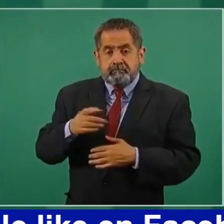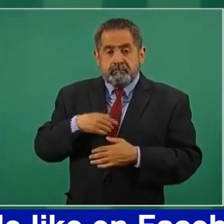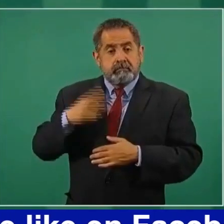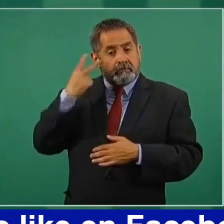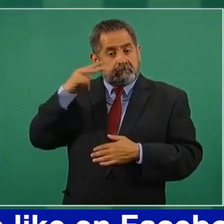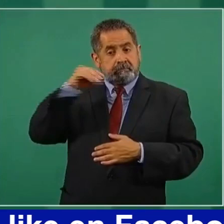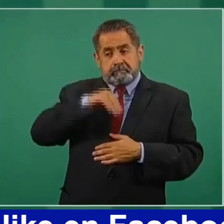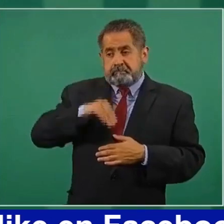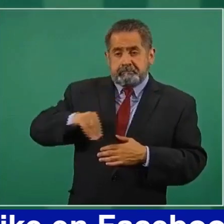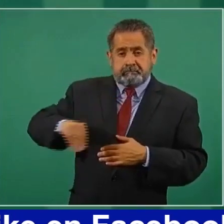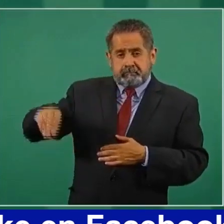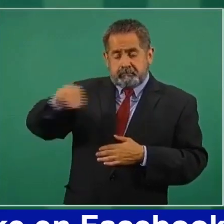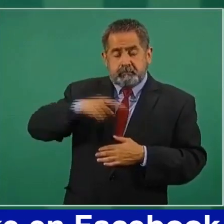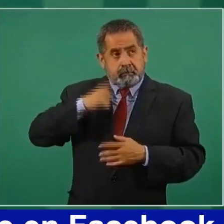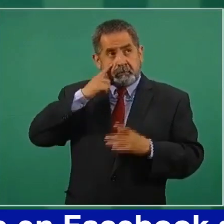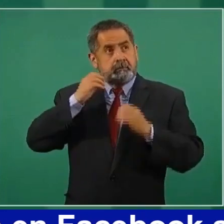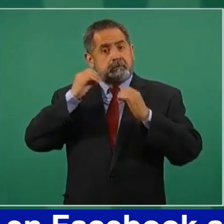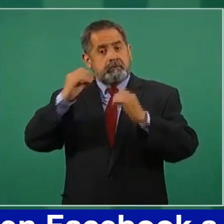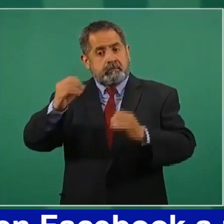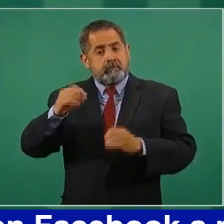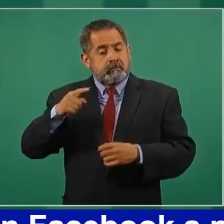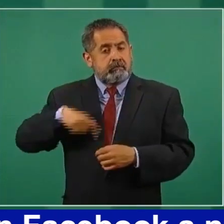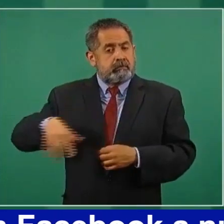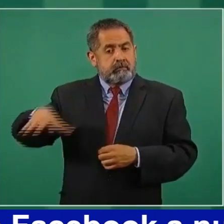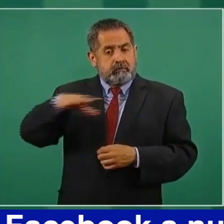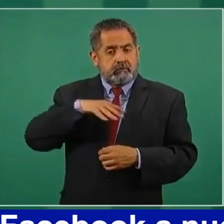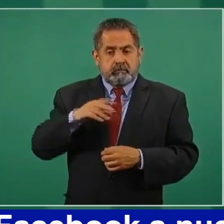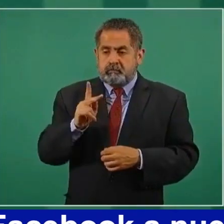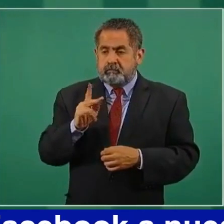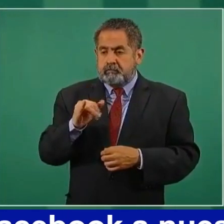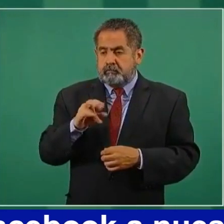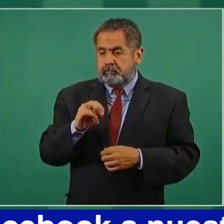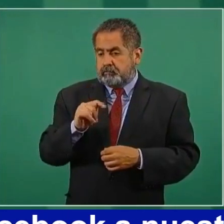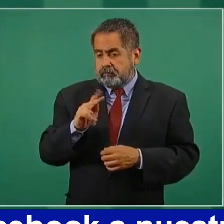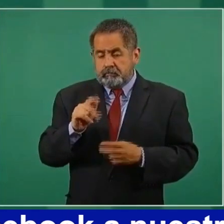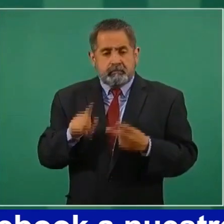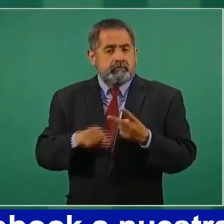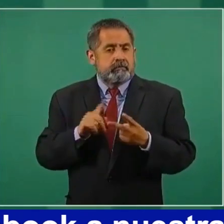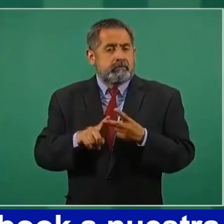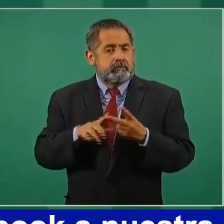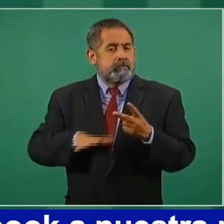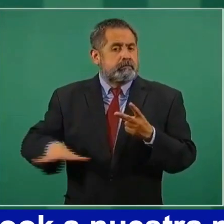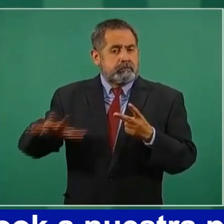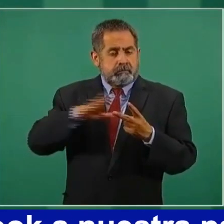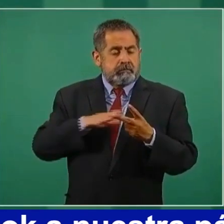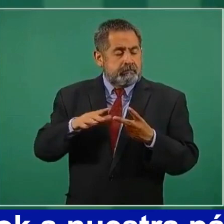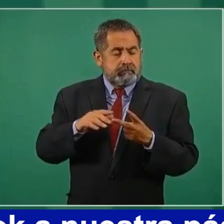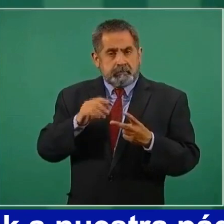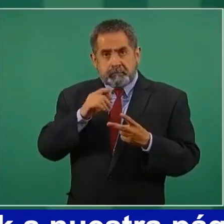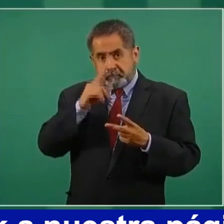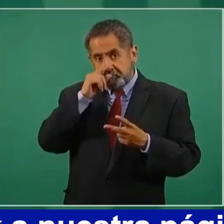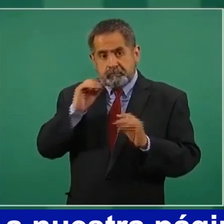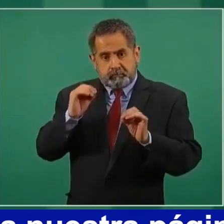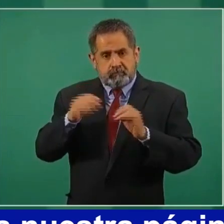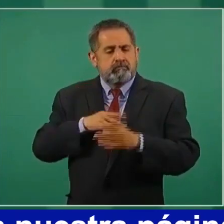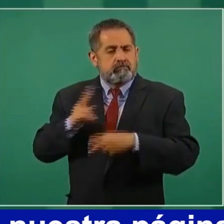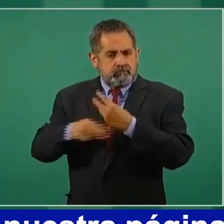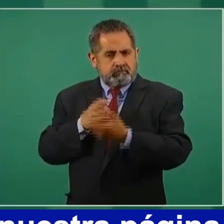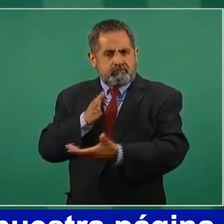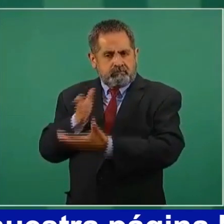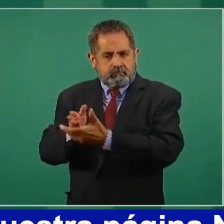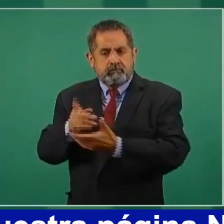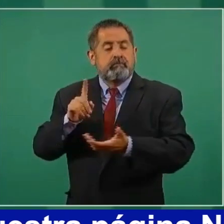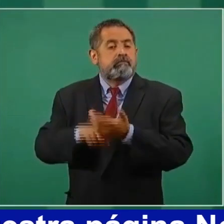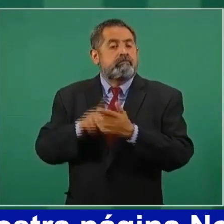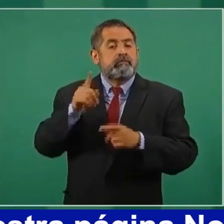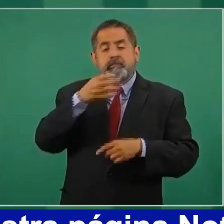Porque por ahí está Juquila, que es el santuario de la Virgen